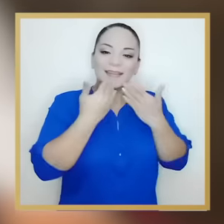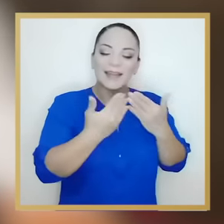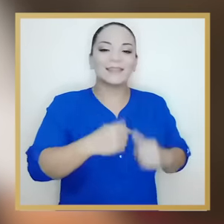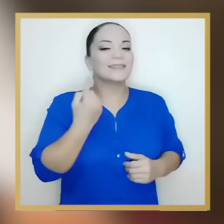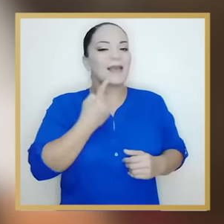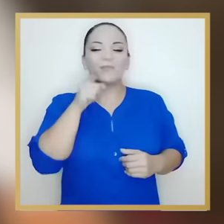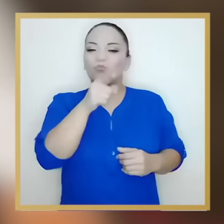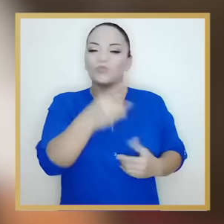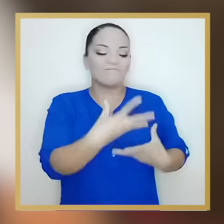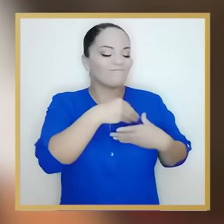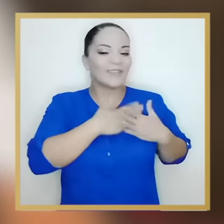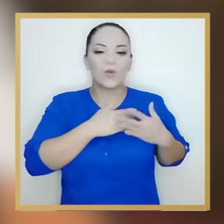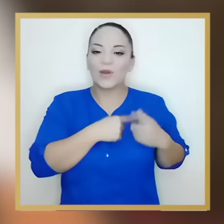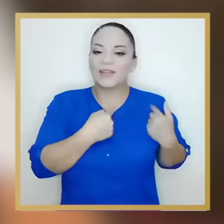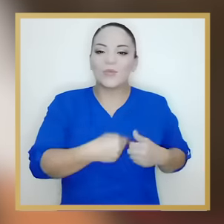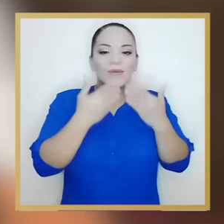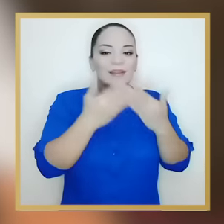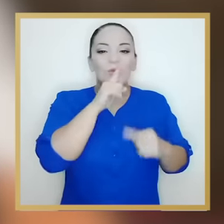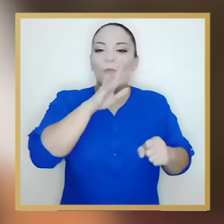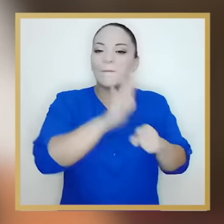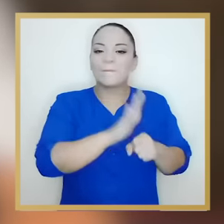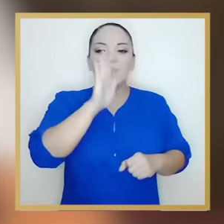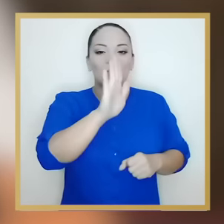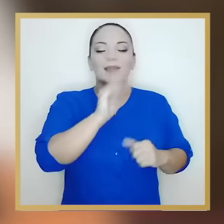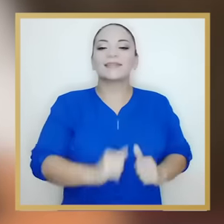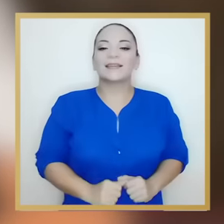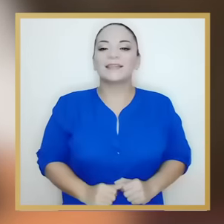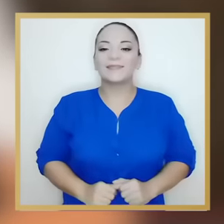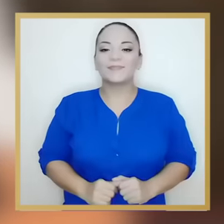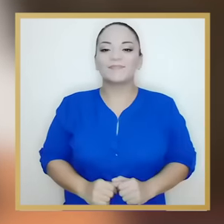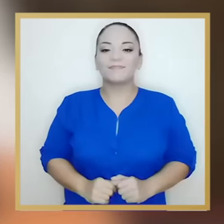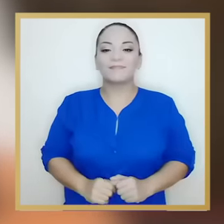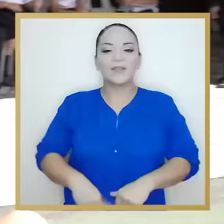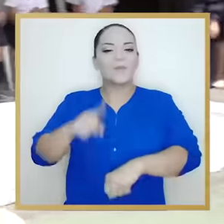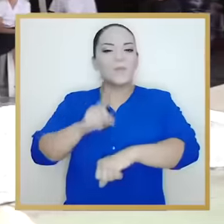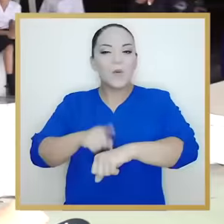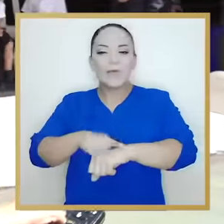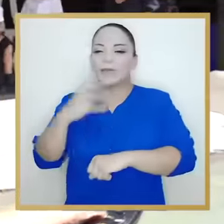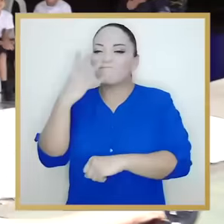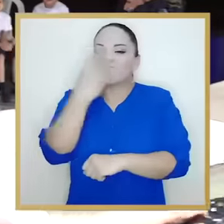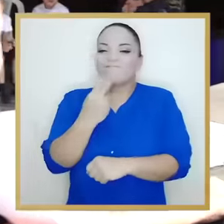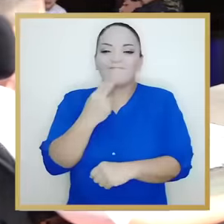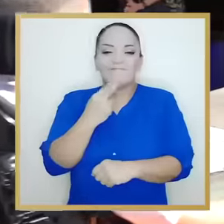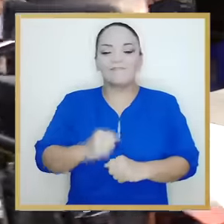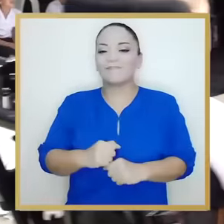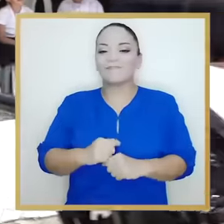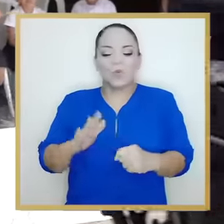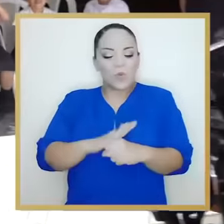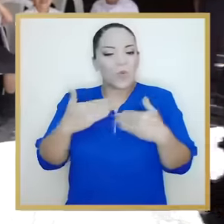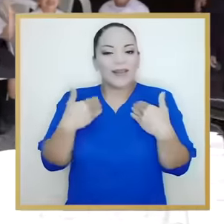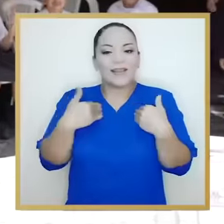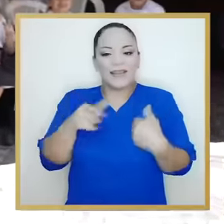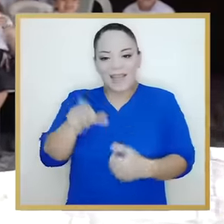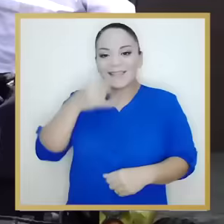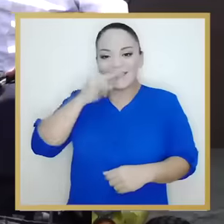presidente. Siempre lo llevo a él y corazón. Muchas gracias por cumplir su promesa. El momento fue muy emotivo y